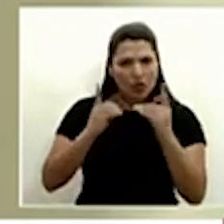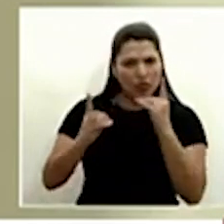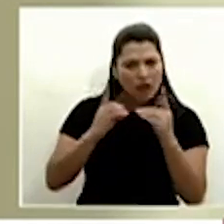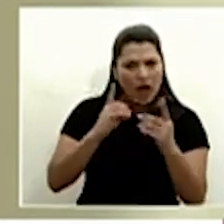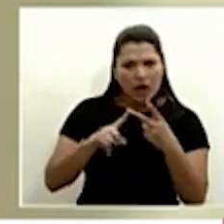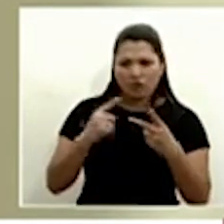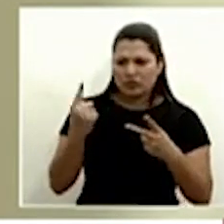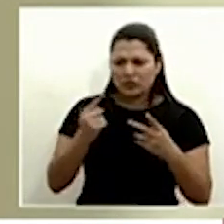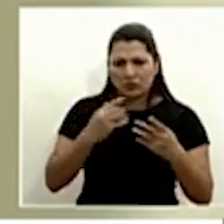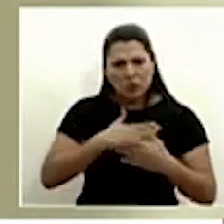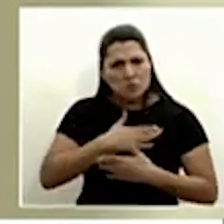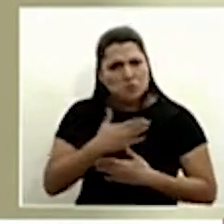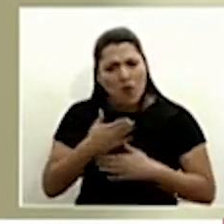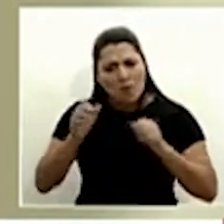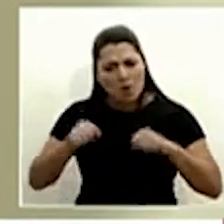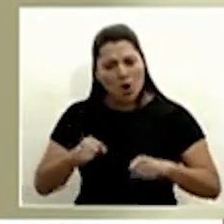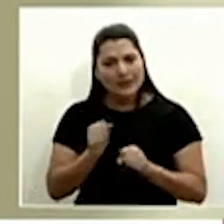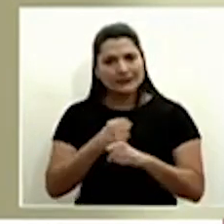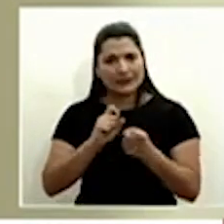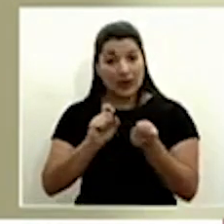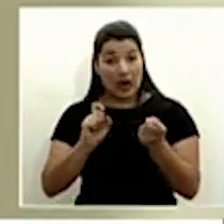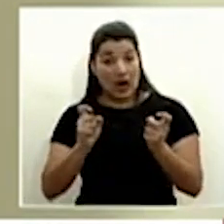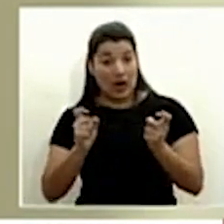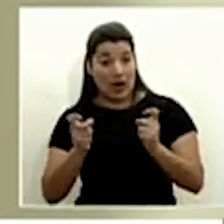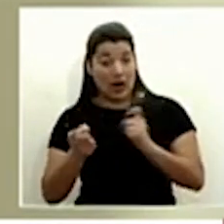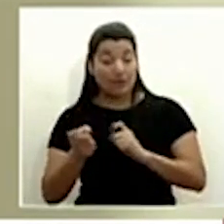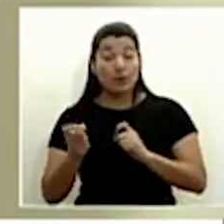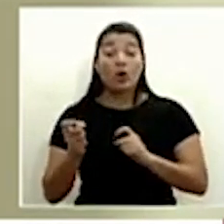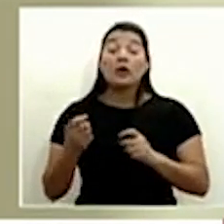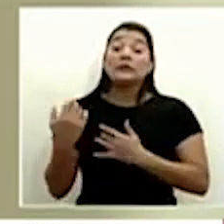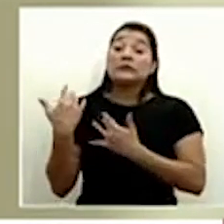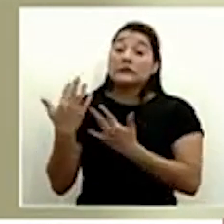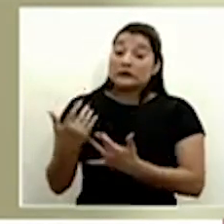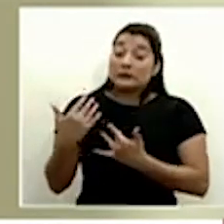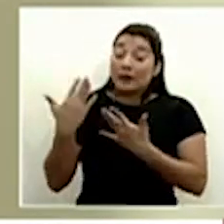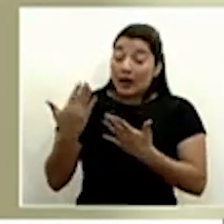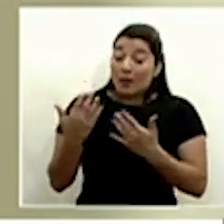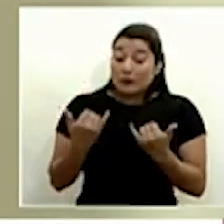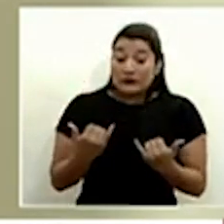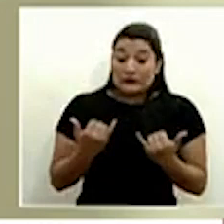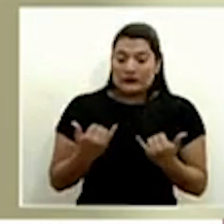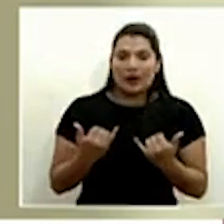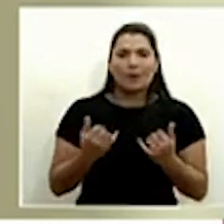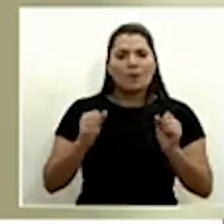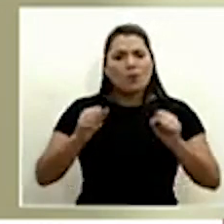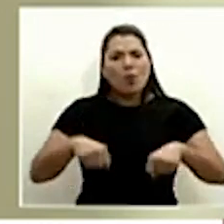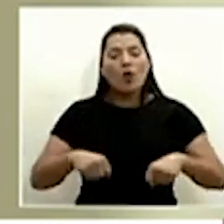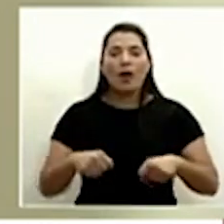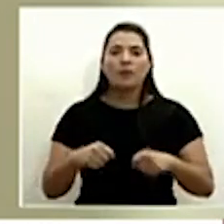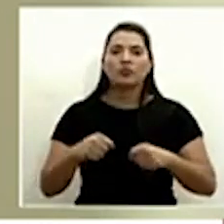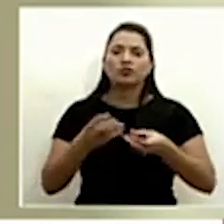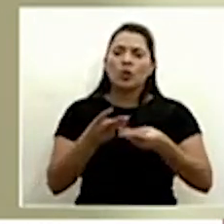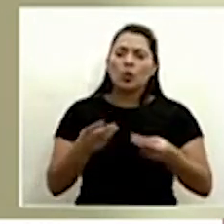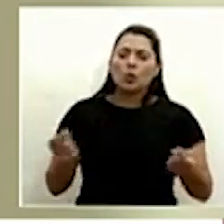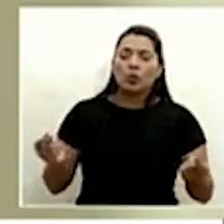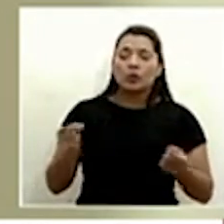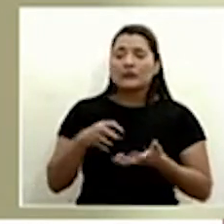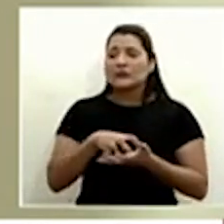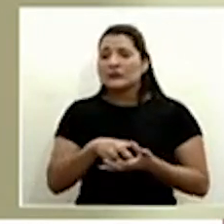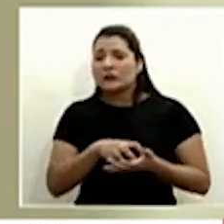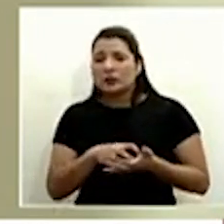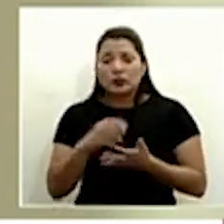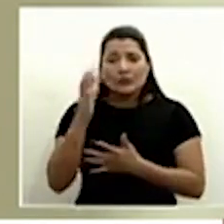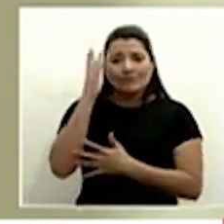a esos ajustes. Esperamos que muy pronto podamos quitar esta zozobra y esta angustia que están viviendo